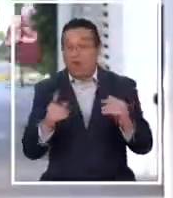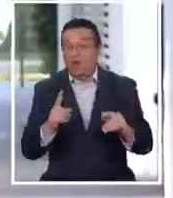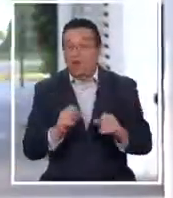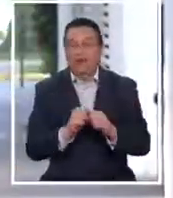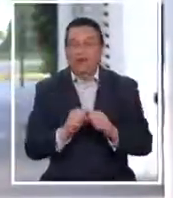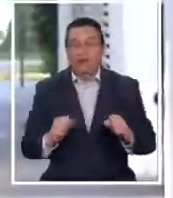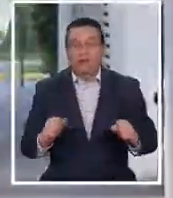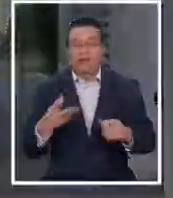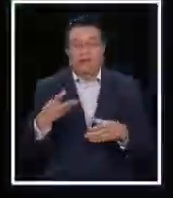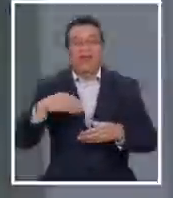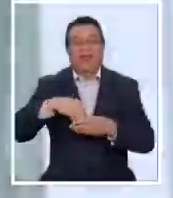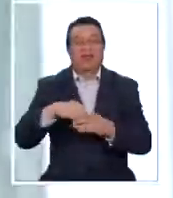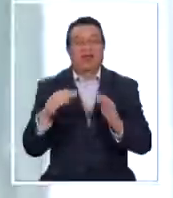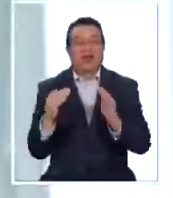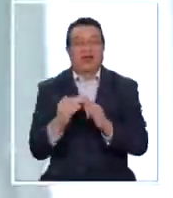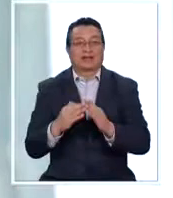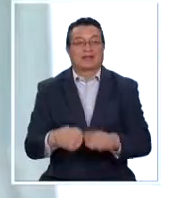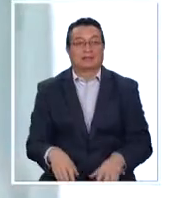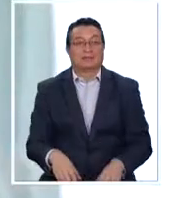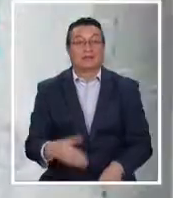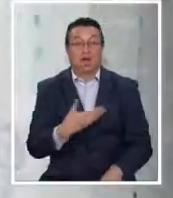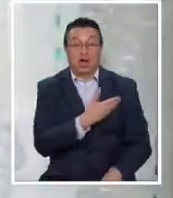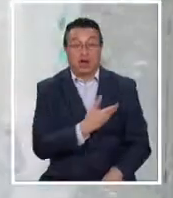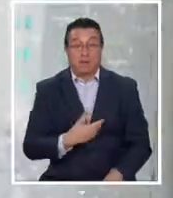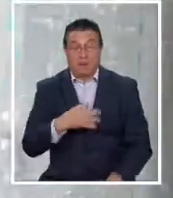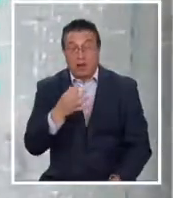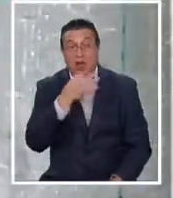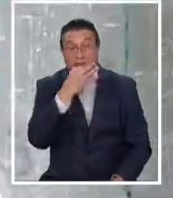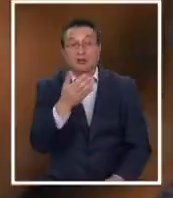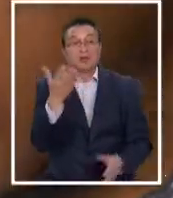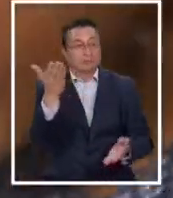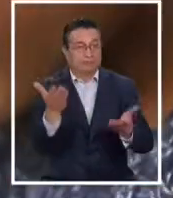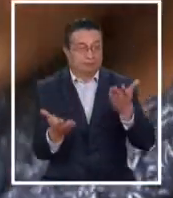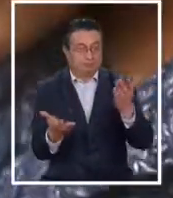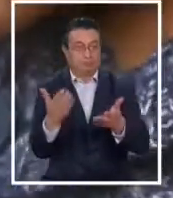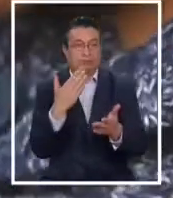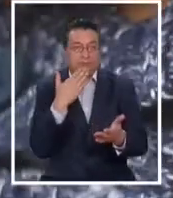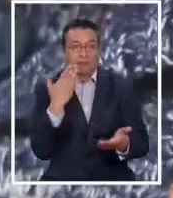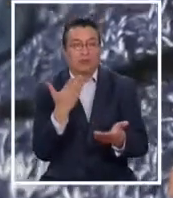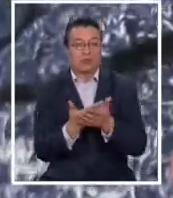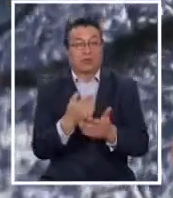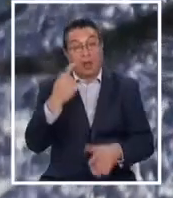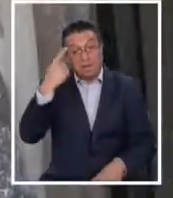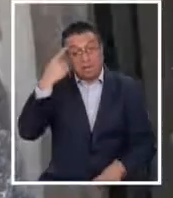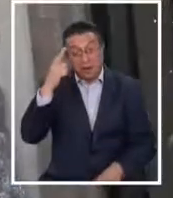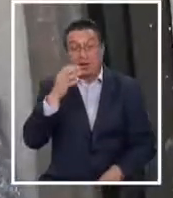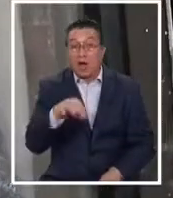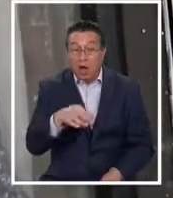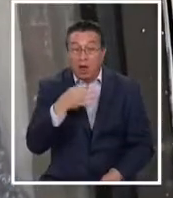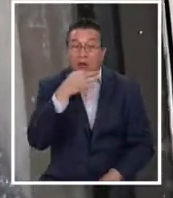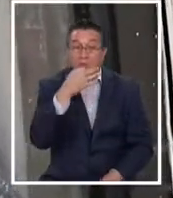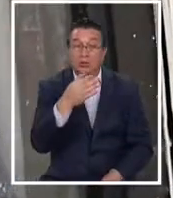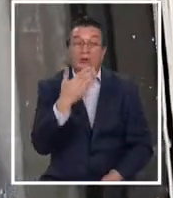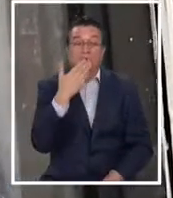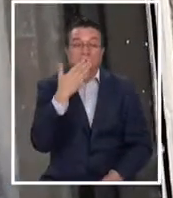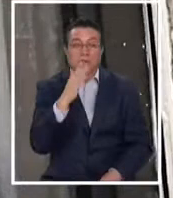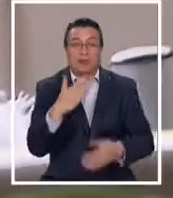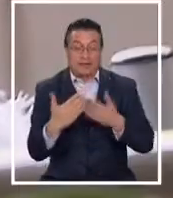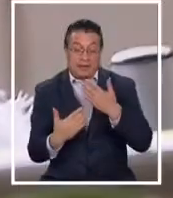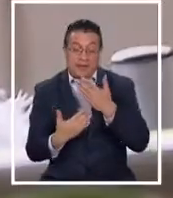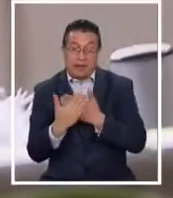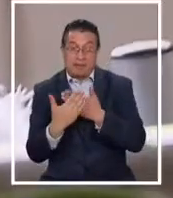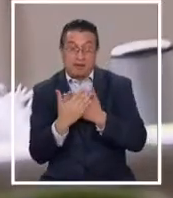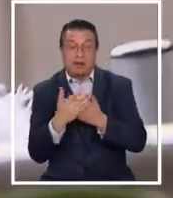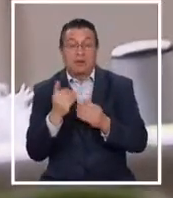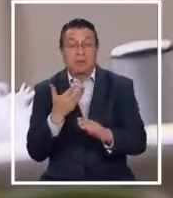eso dentro de su hogar. Desde el gobierno aseguran que evaluarán la propuesta, pero recomiendan por ahora usar la franja matutina